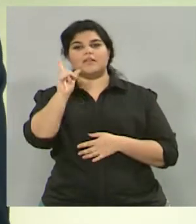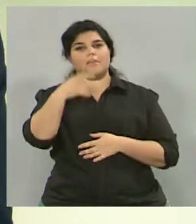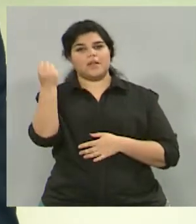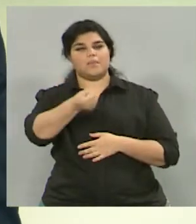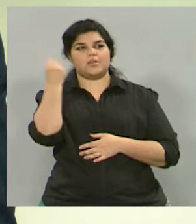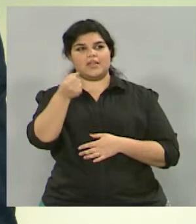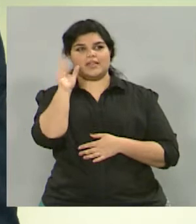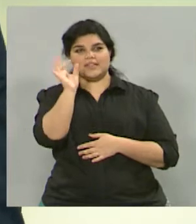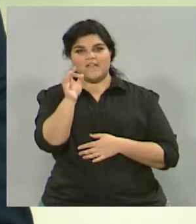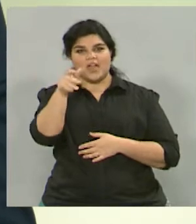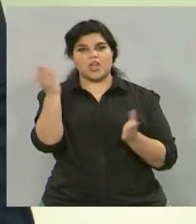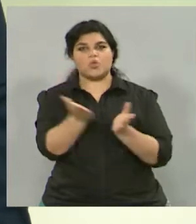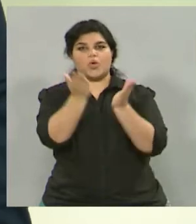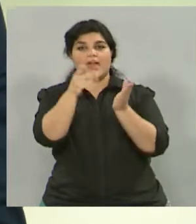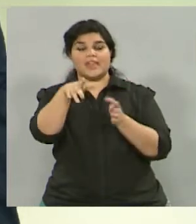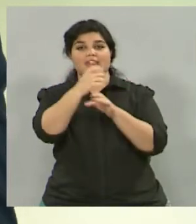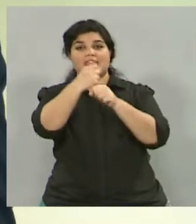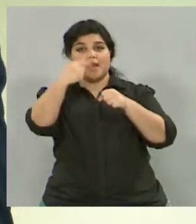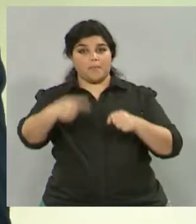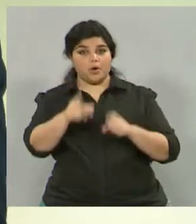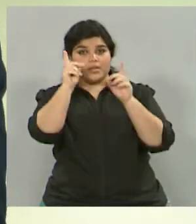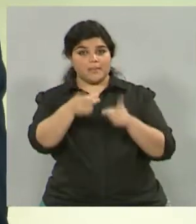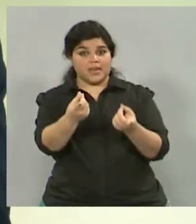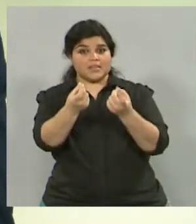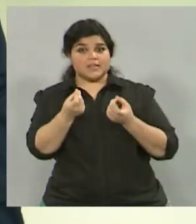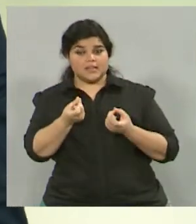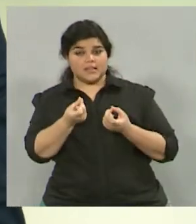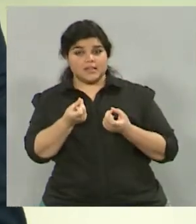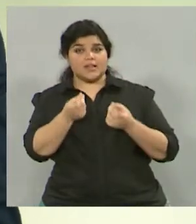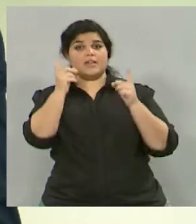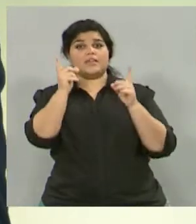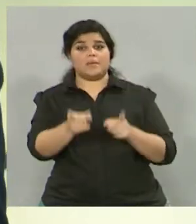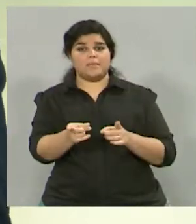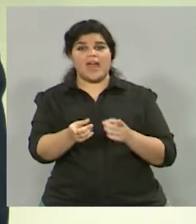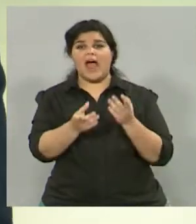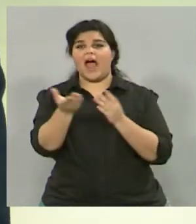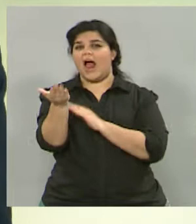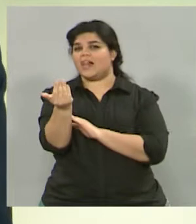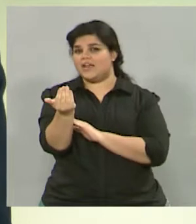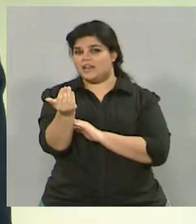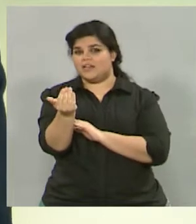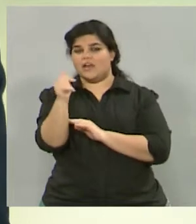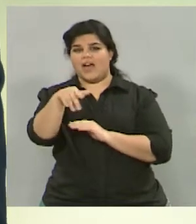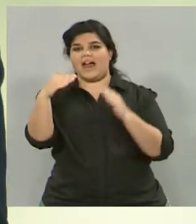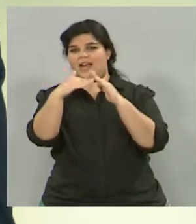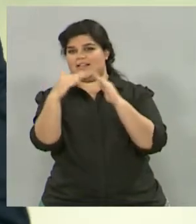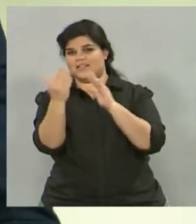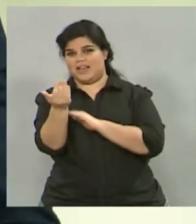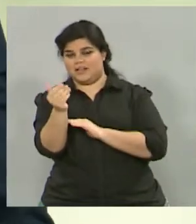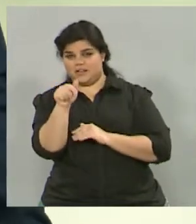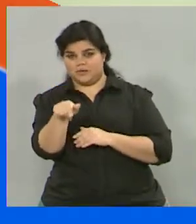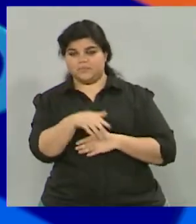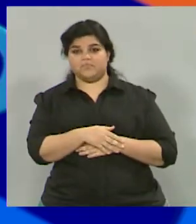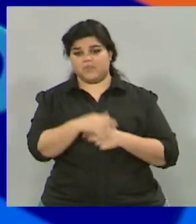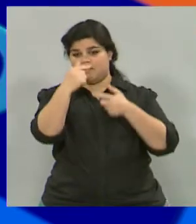universitario necesita también transporte y probablemente también algo de alquiler, me refiero básicamente a la vivienda. Desde esos